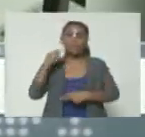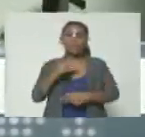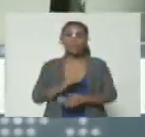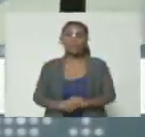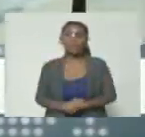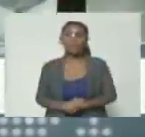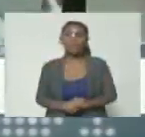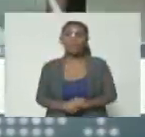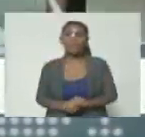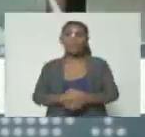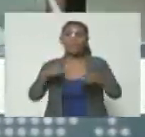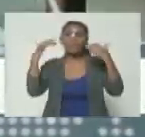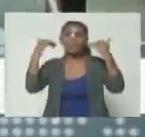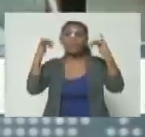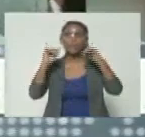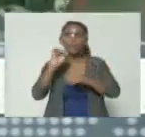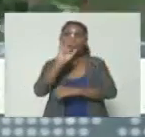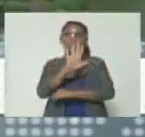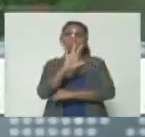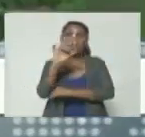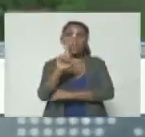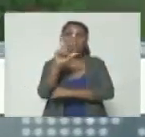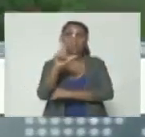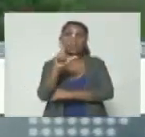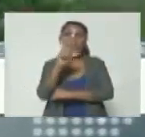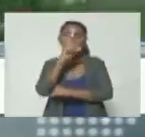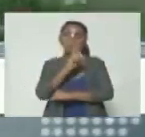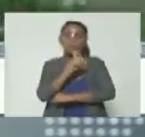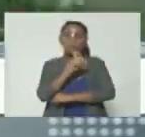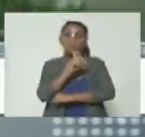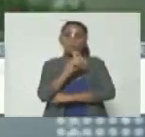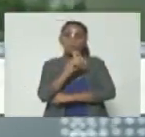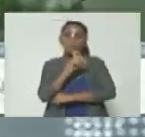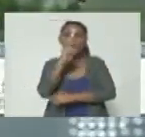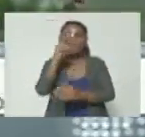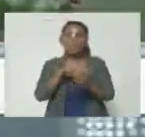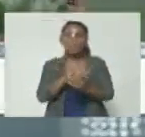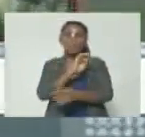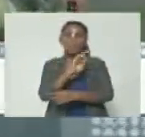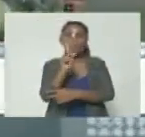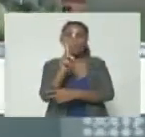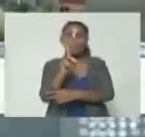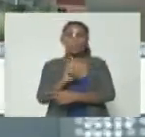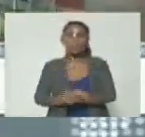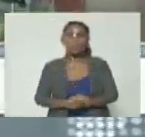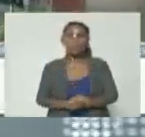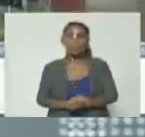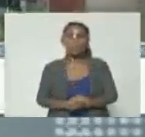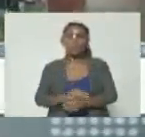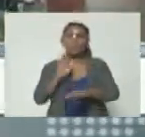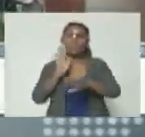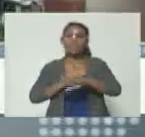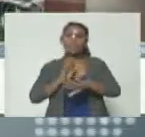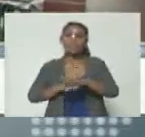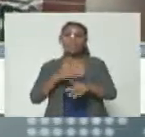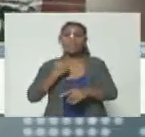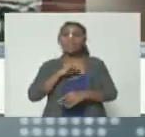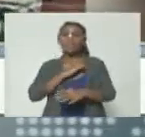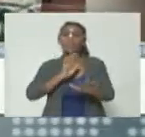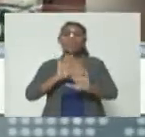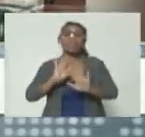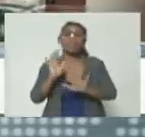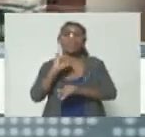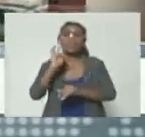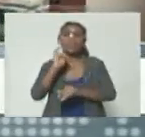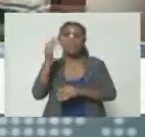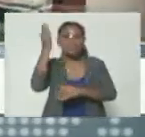en la celebración del 5 de julio del año 2021. Lo que pasa es que ya teníamos información al